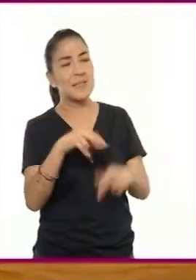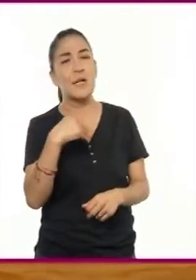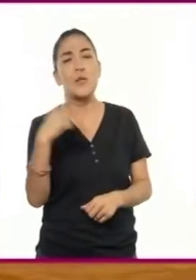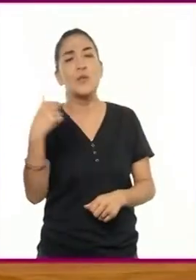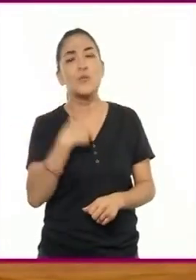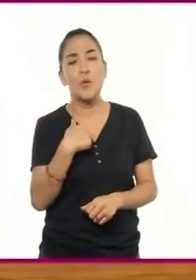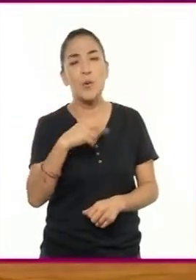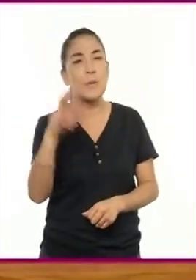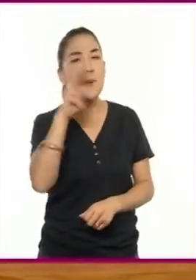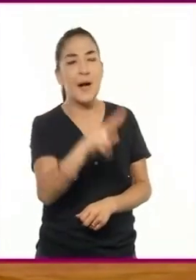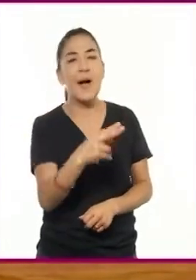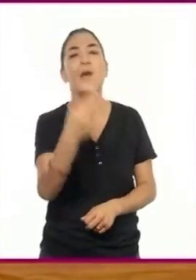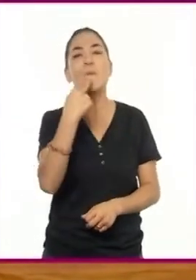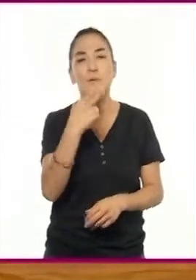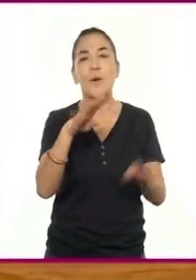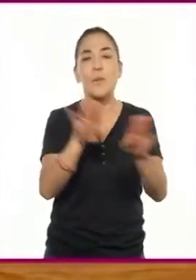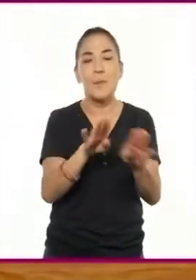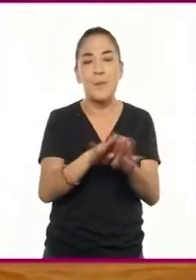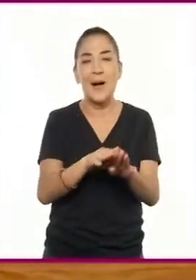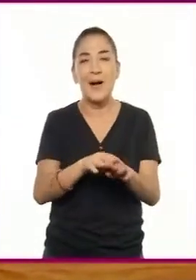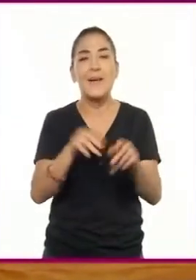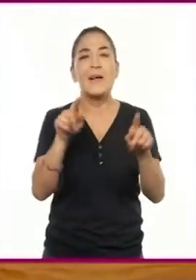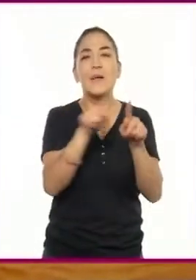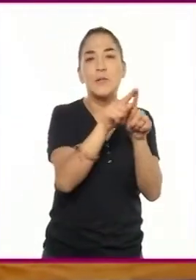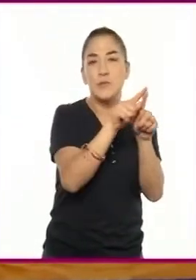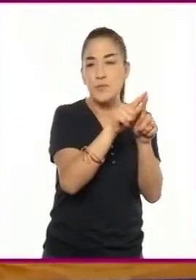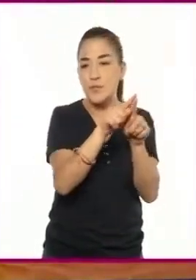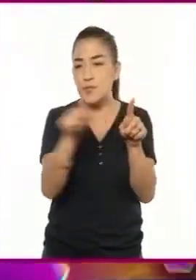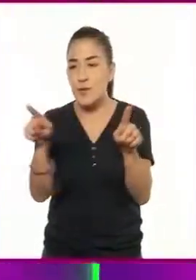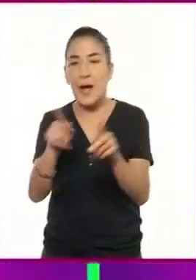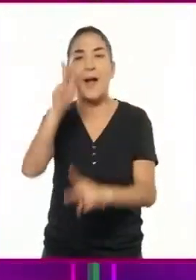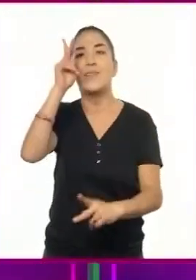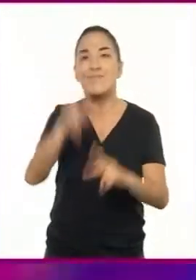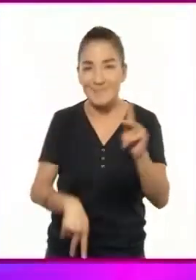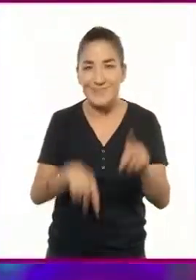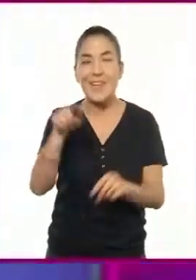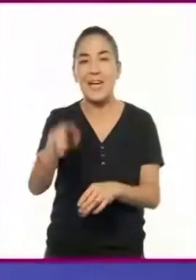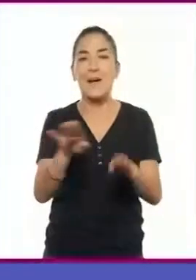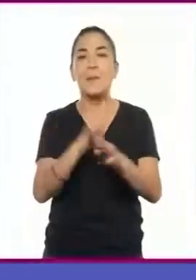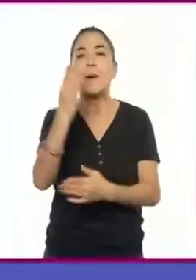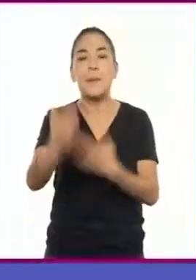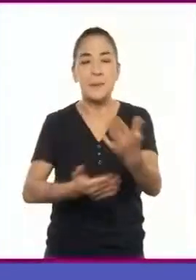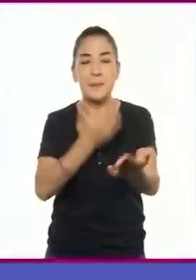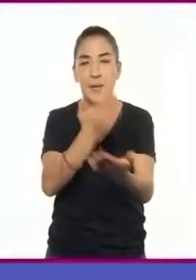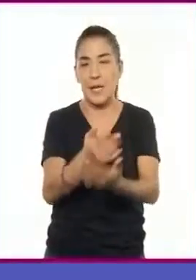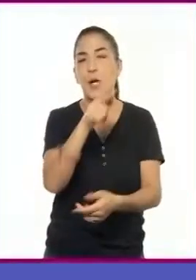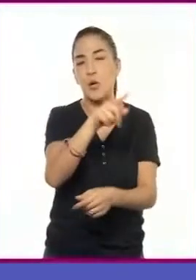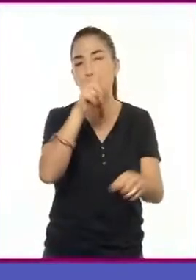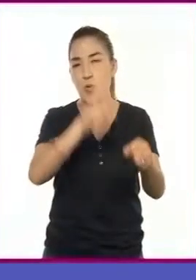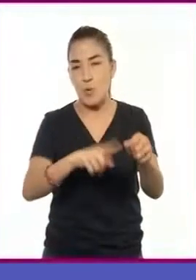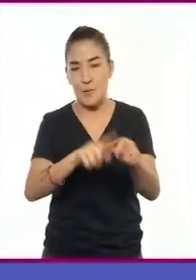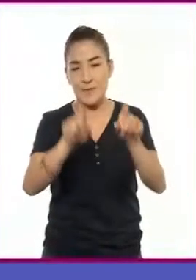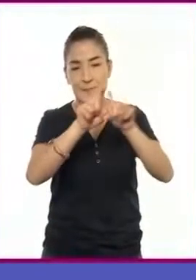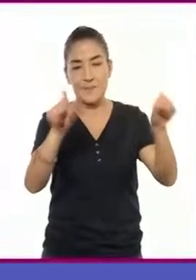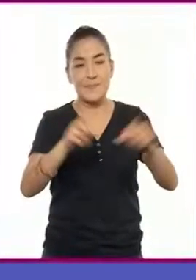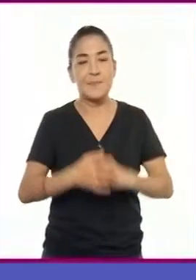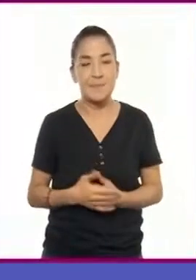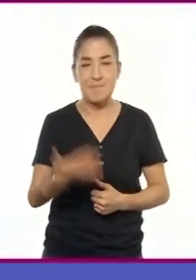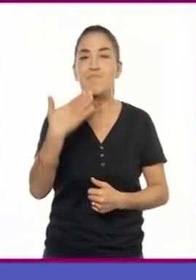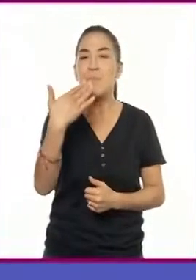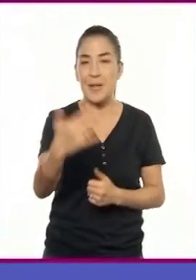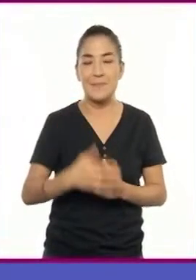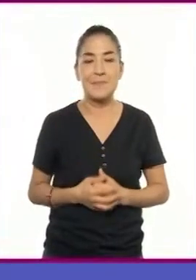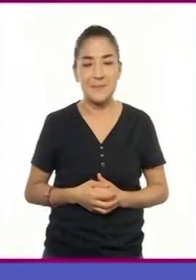usan el guión largo antes de cada intervención de los personajes. Propongo resaltarlos con algún color. Muy bien.